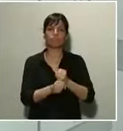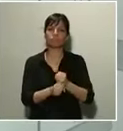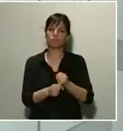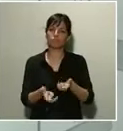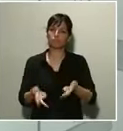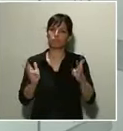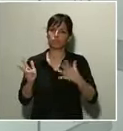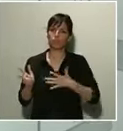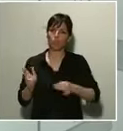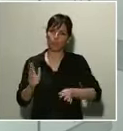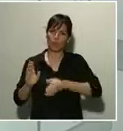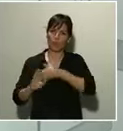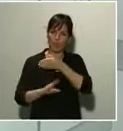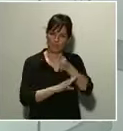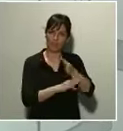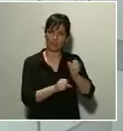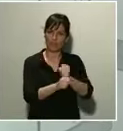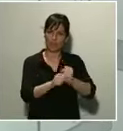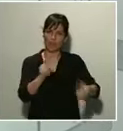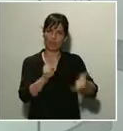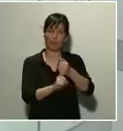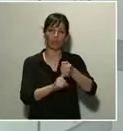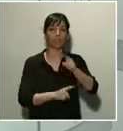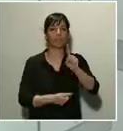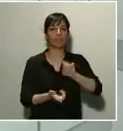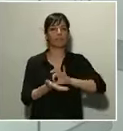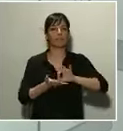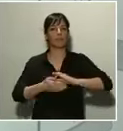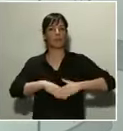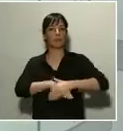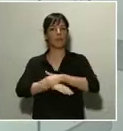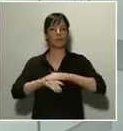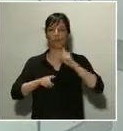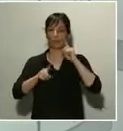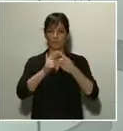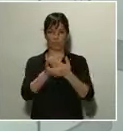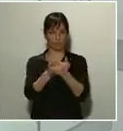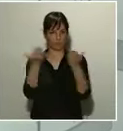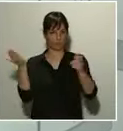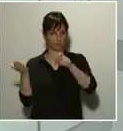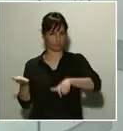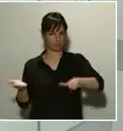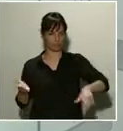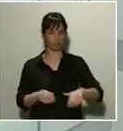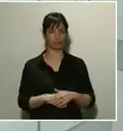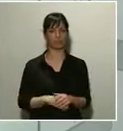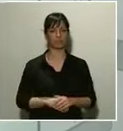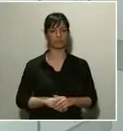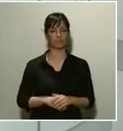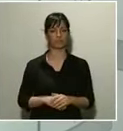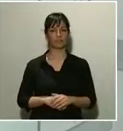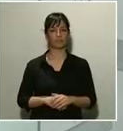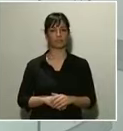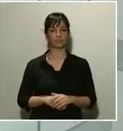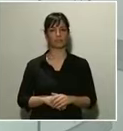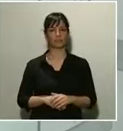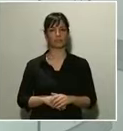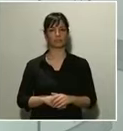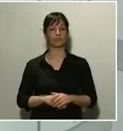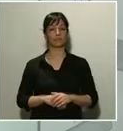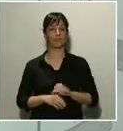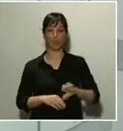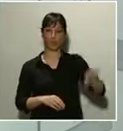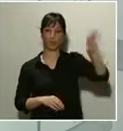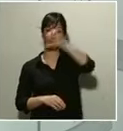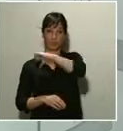y también a los servicios básicos para el resto de ciudadanos. Además, vamos a trasladar a las comunidades autónomas